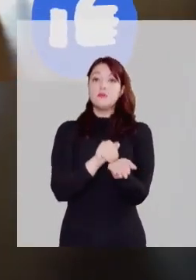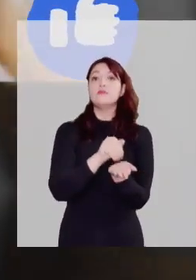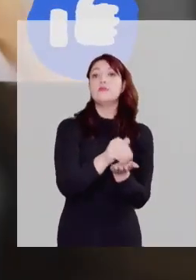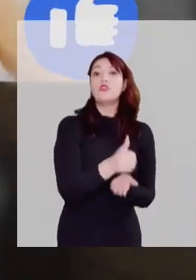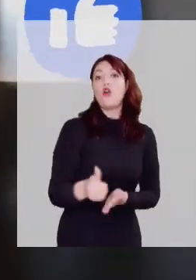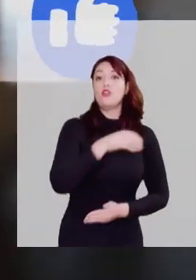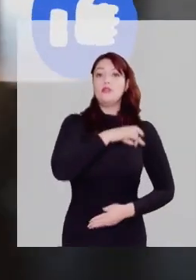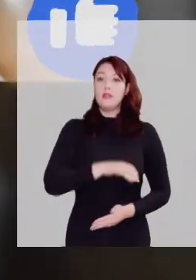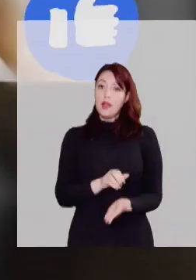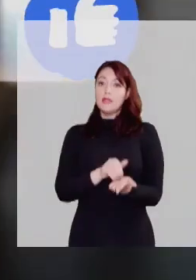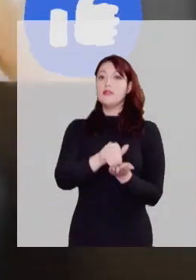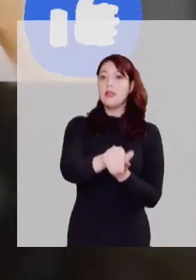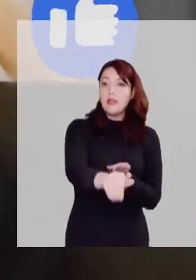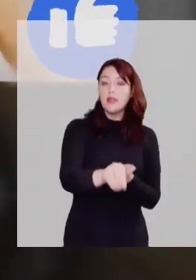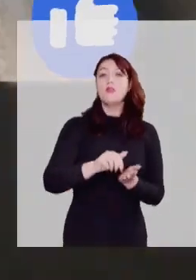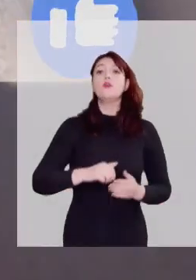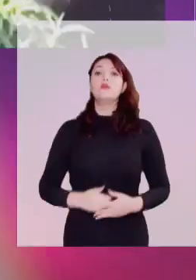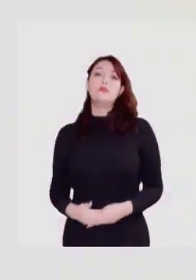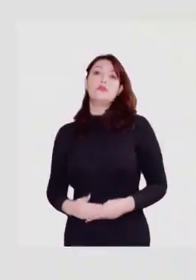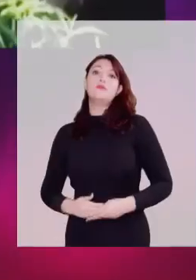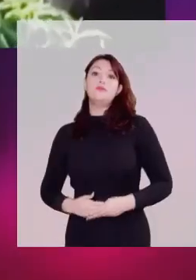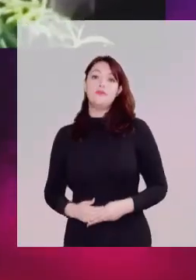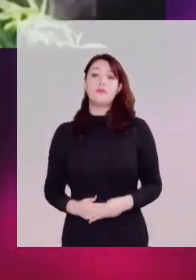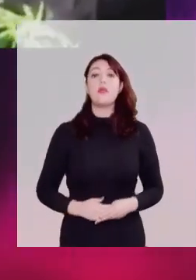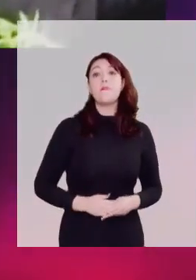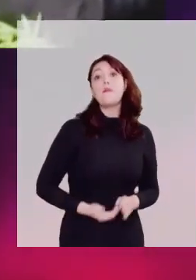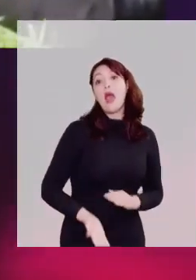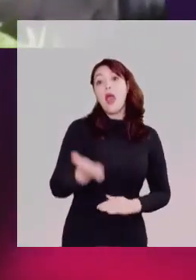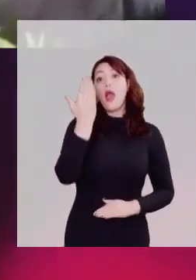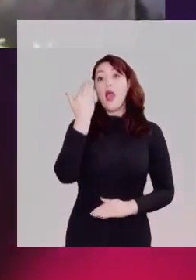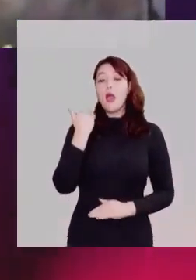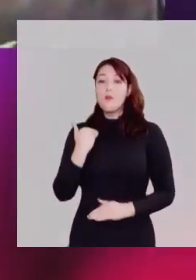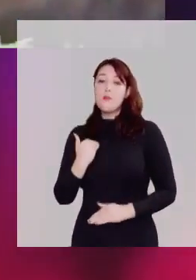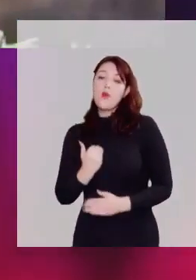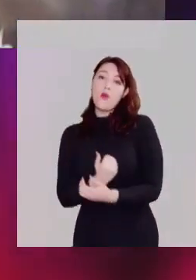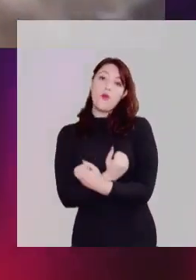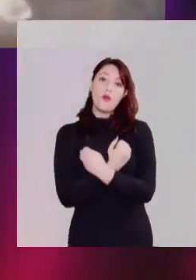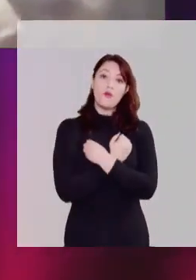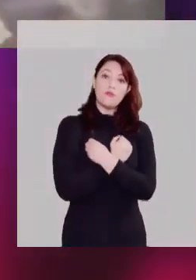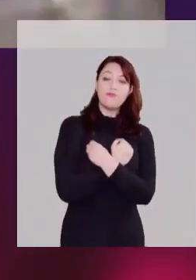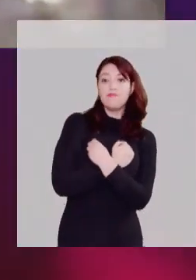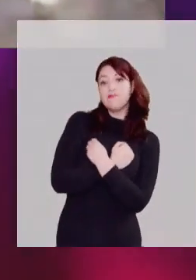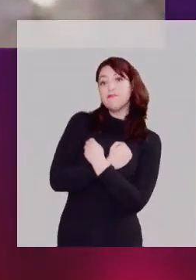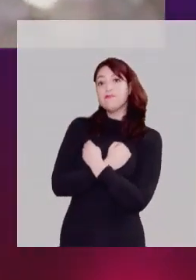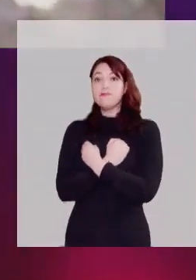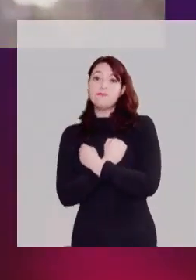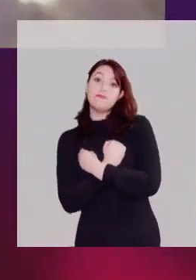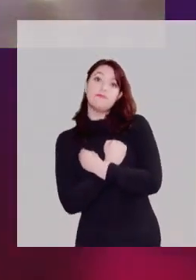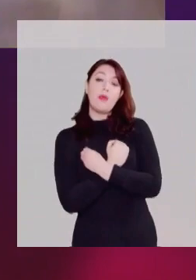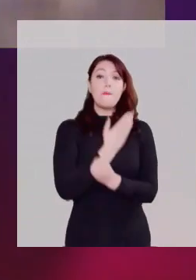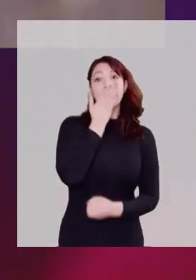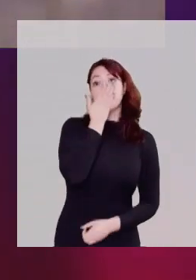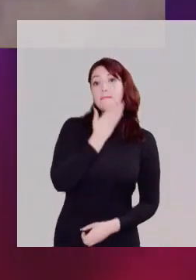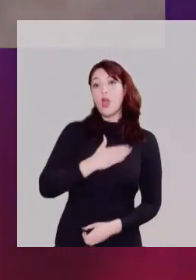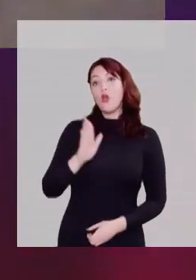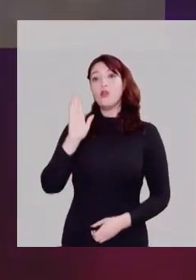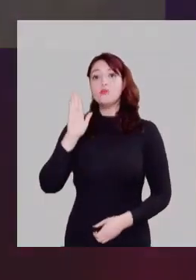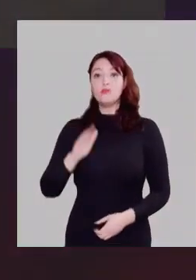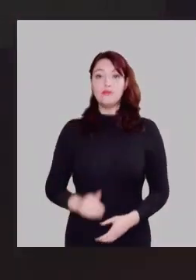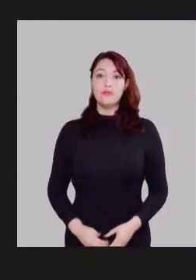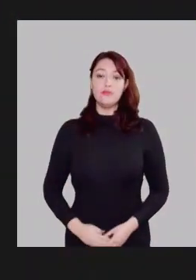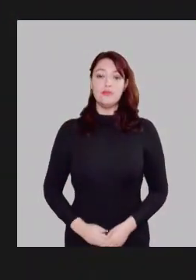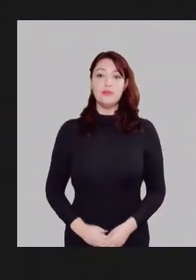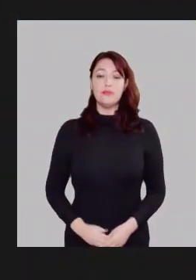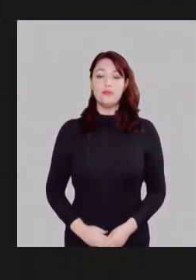Rechazando todo Chile. Rechazando. Rechazando. Vamos con amor. Con una mejor.